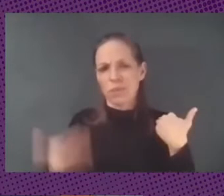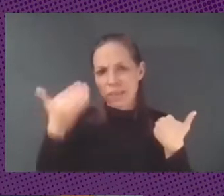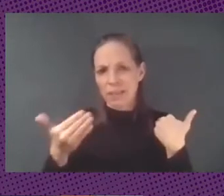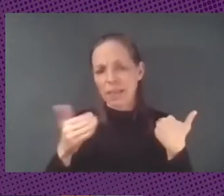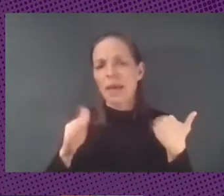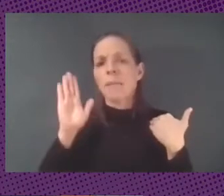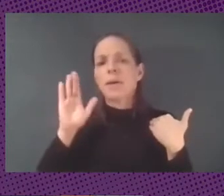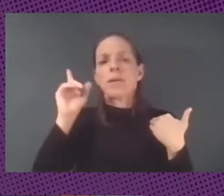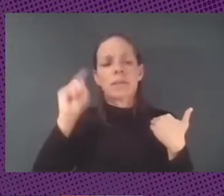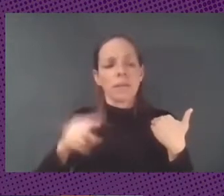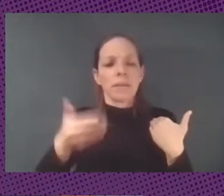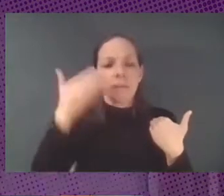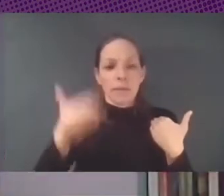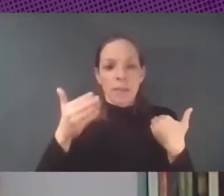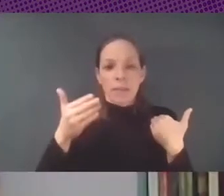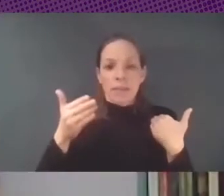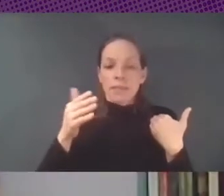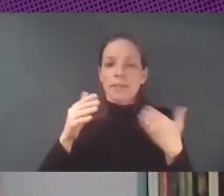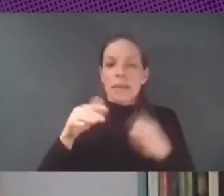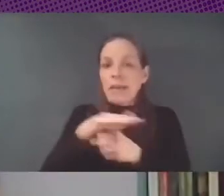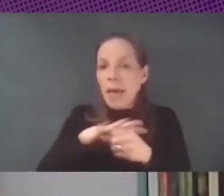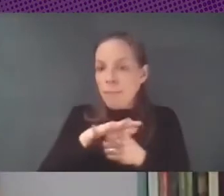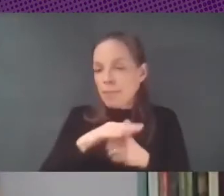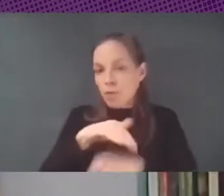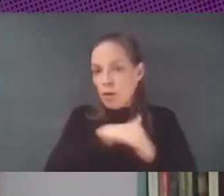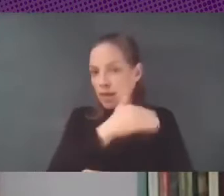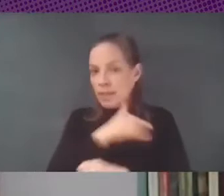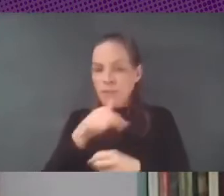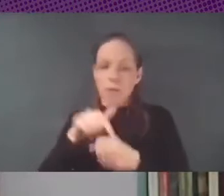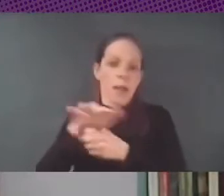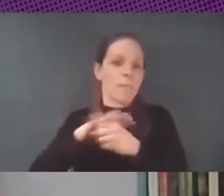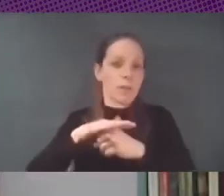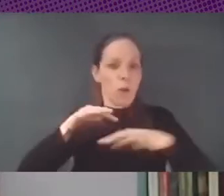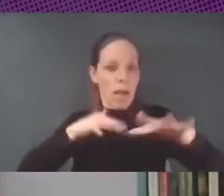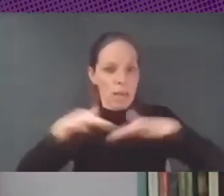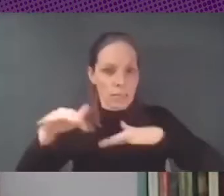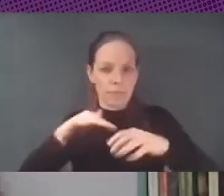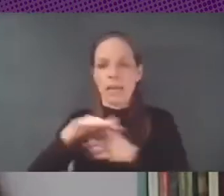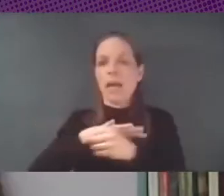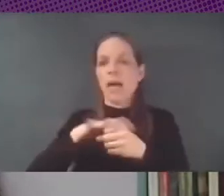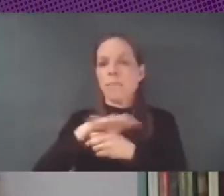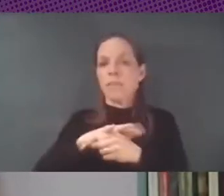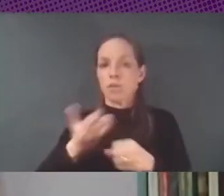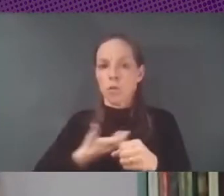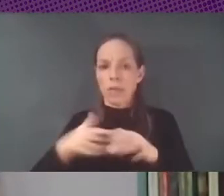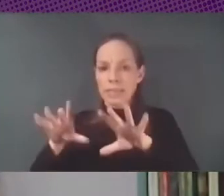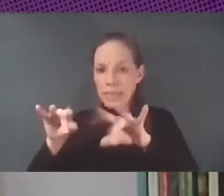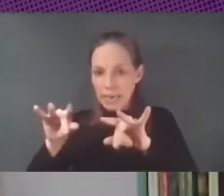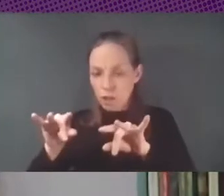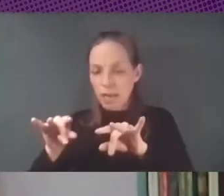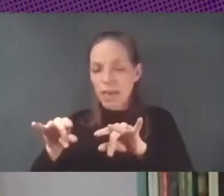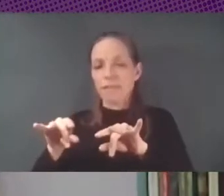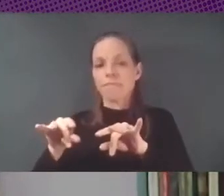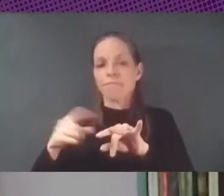que las comunidades académicas las comunidades activistas las comunidades territoriales tengamos un posicionamiento